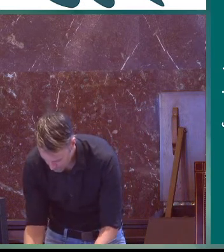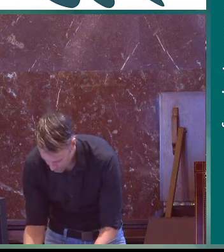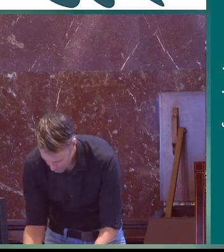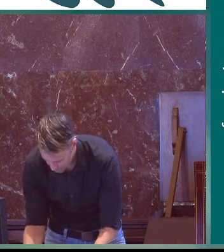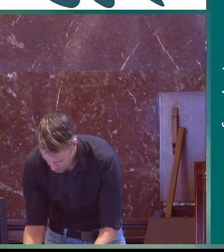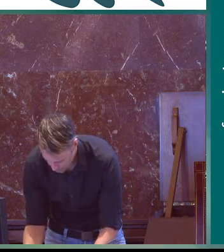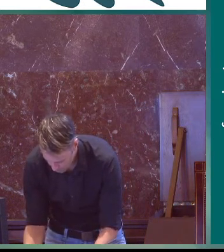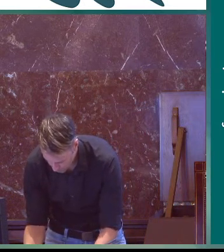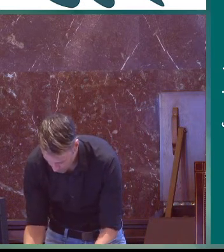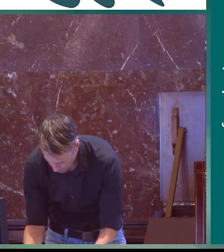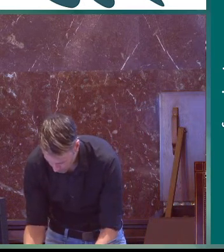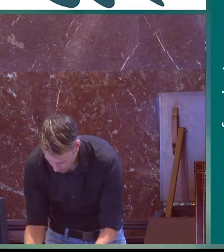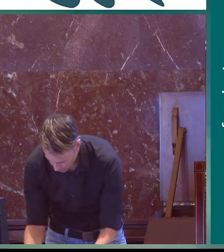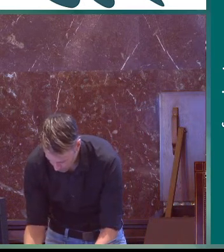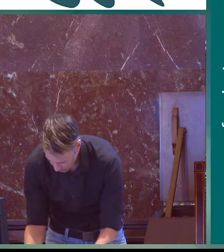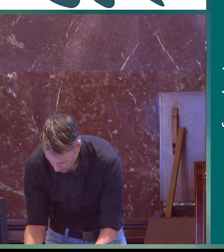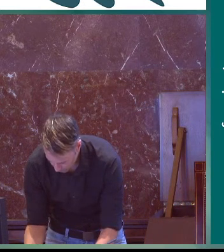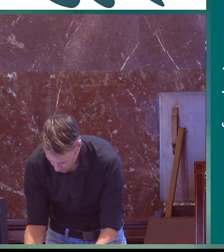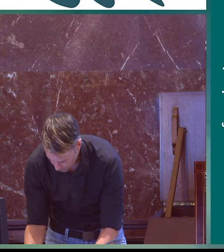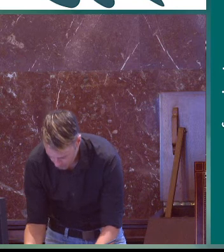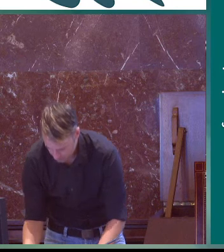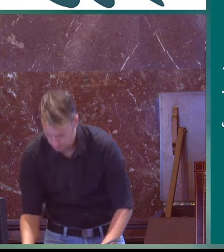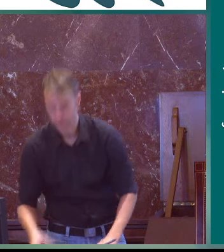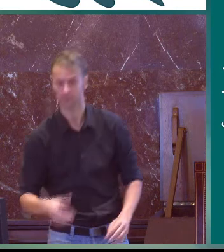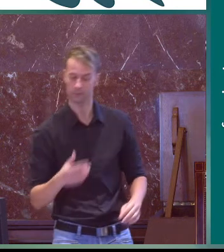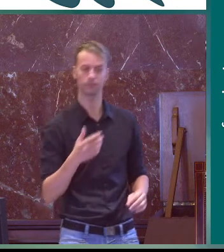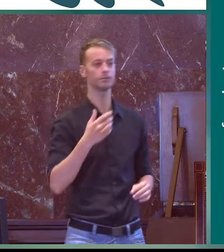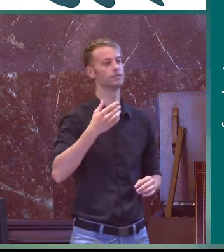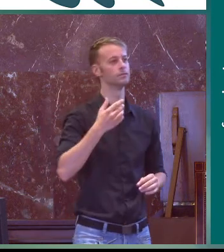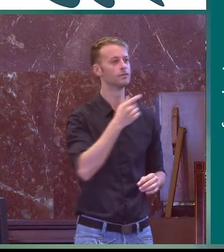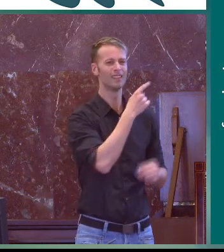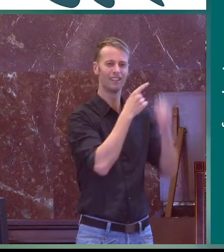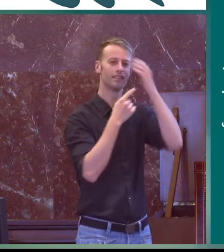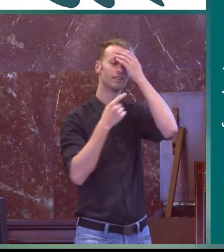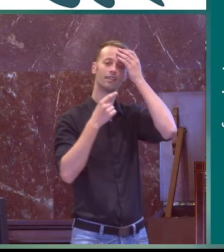un poco lo que este psicólogo ha querido plasmar en este sistema